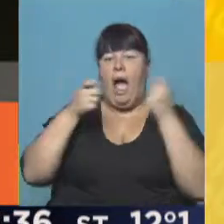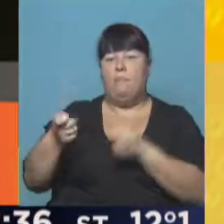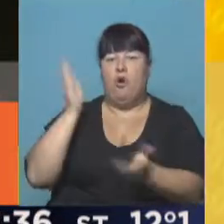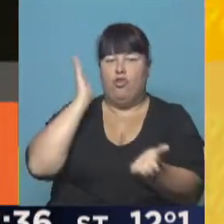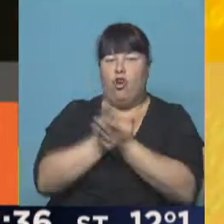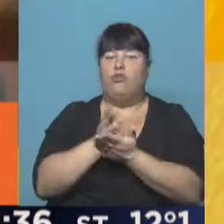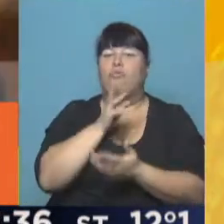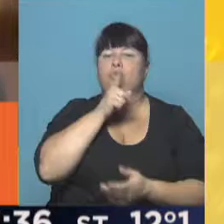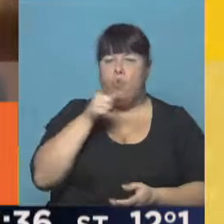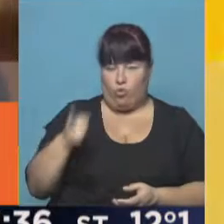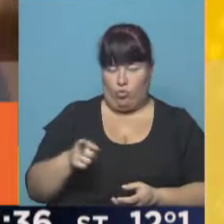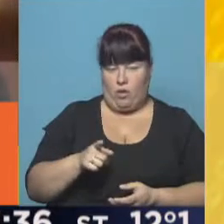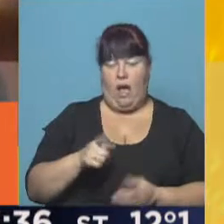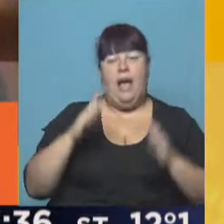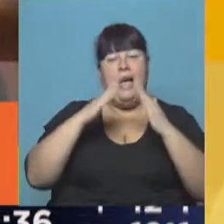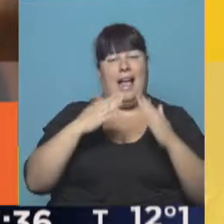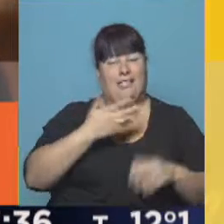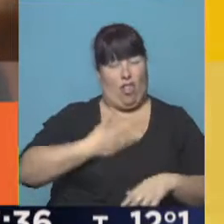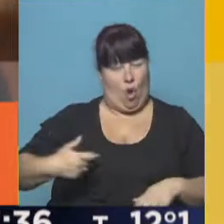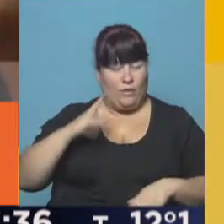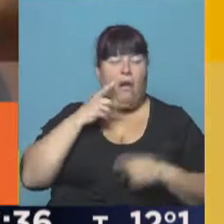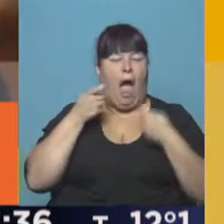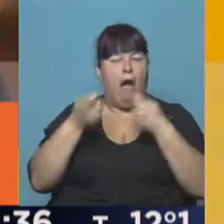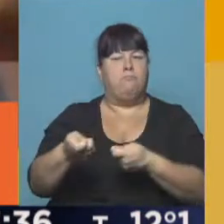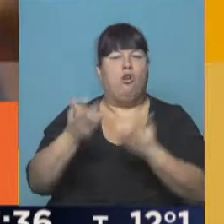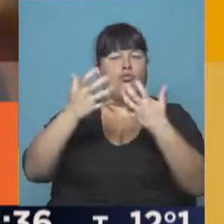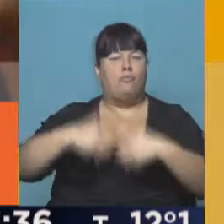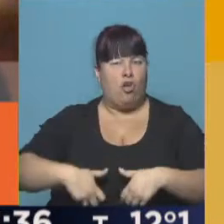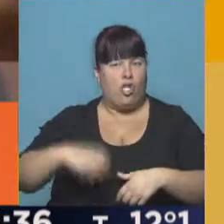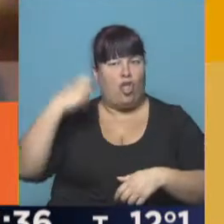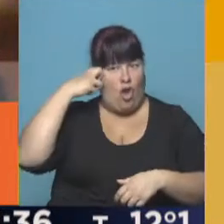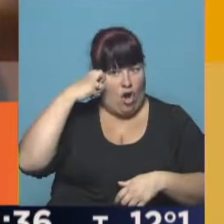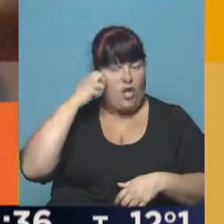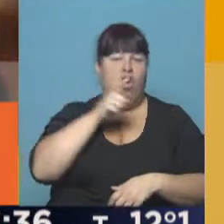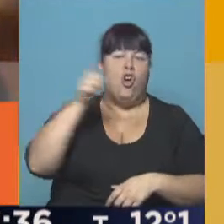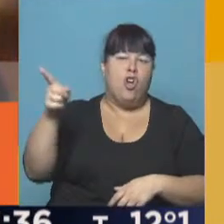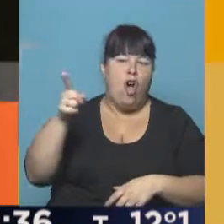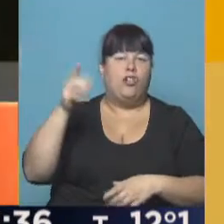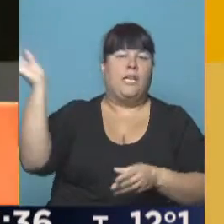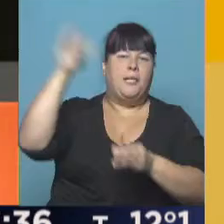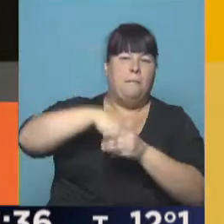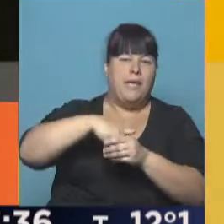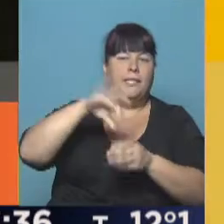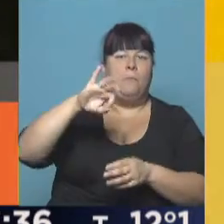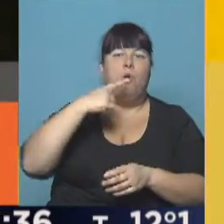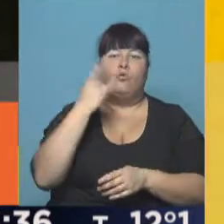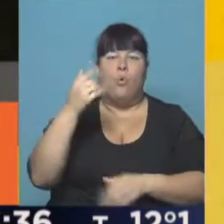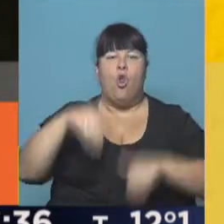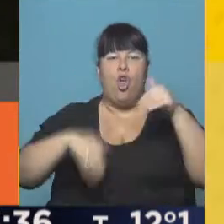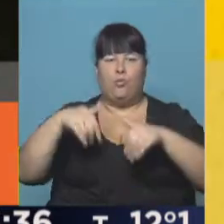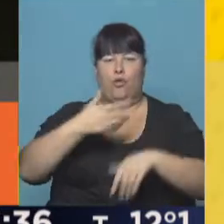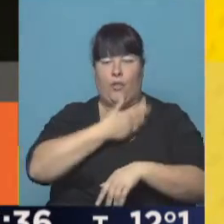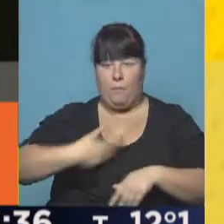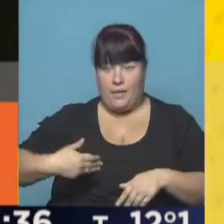sanciones a Rusia. La Casa Blanca dio su aval a un proyecto parlamentario contra la supuesta injerencia de Moscú en las elecciones